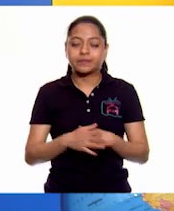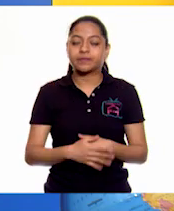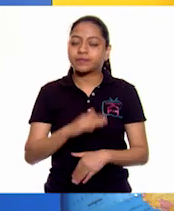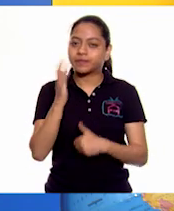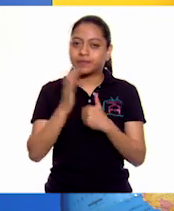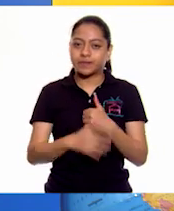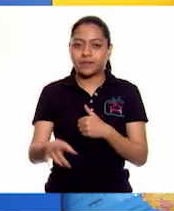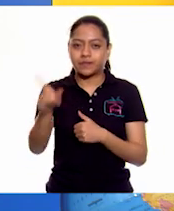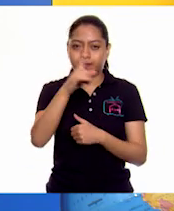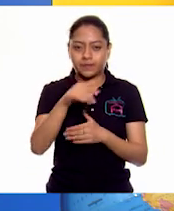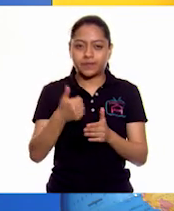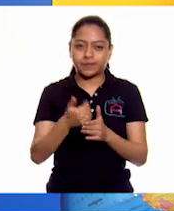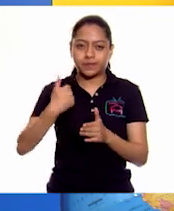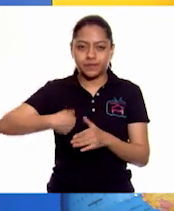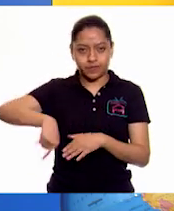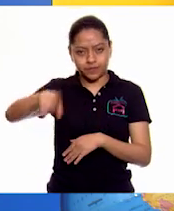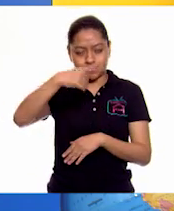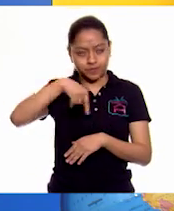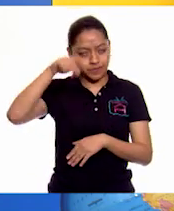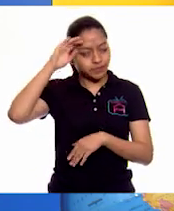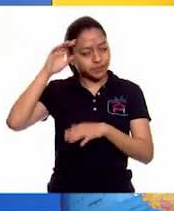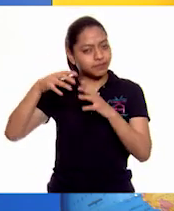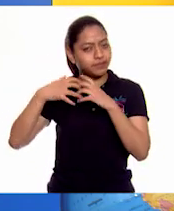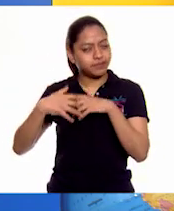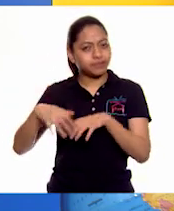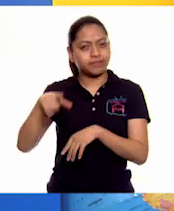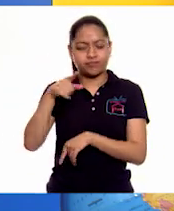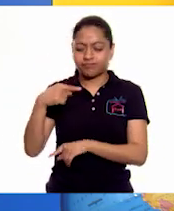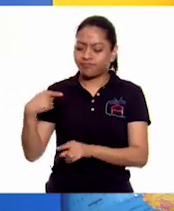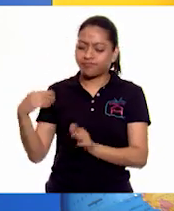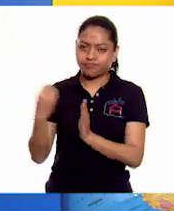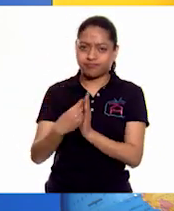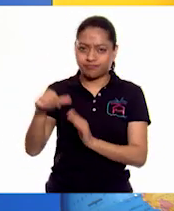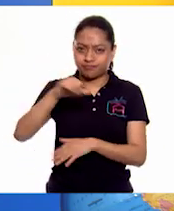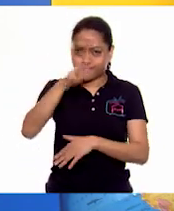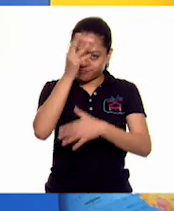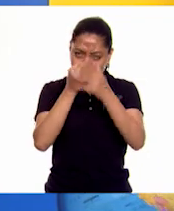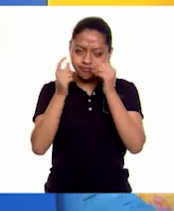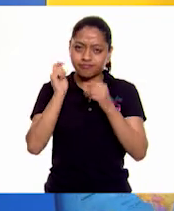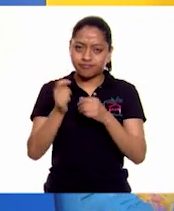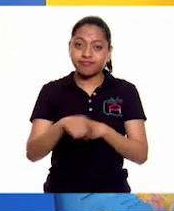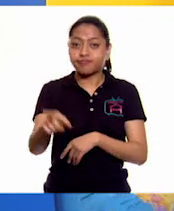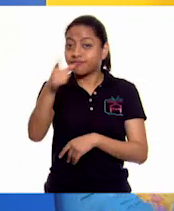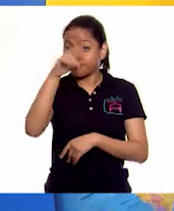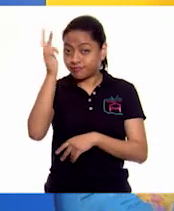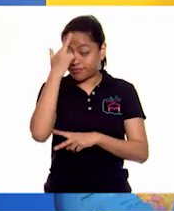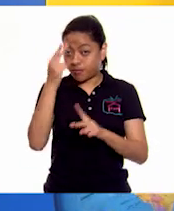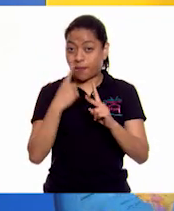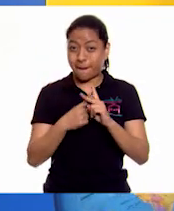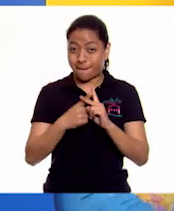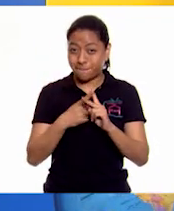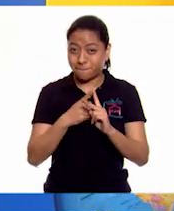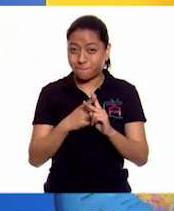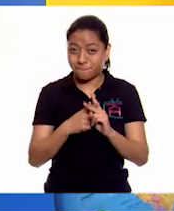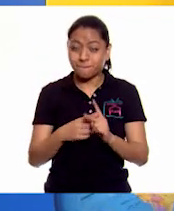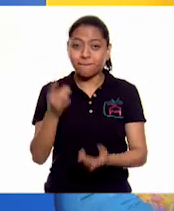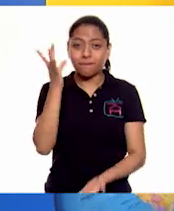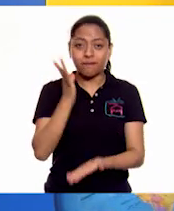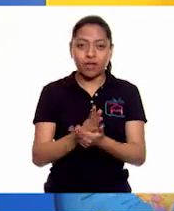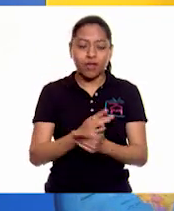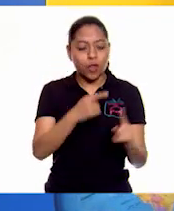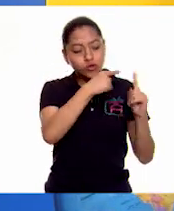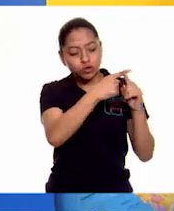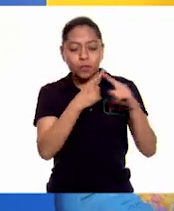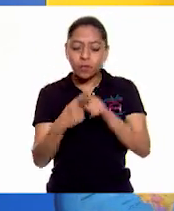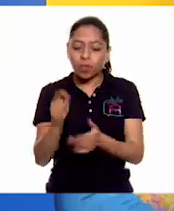cosa, quiero que reflexionemos en lo que hemos estado haciendo. Recordemos que las matemáticas no solo son hacer